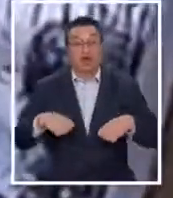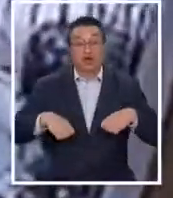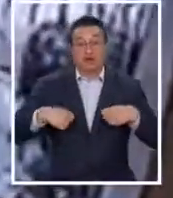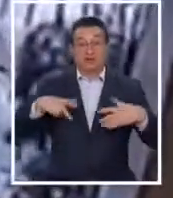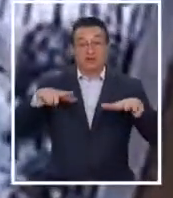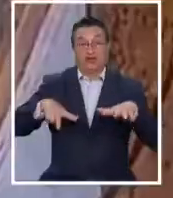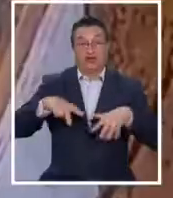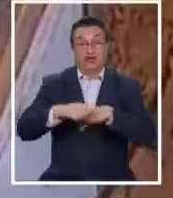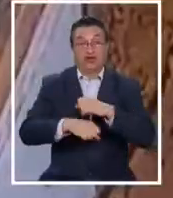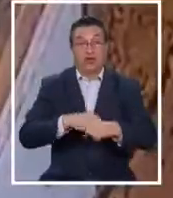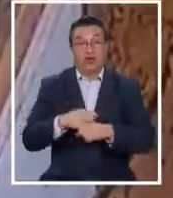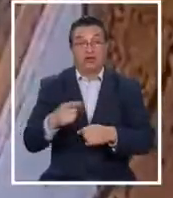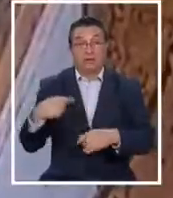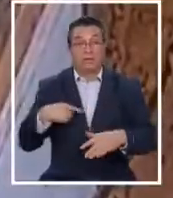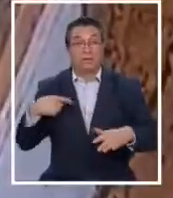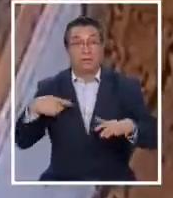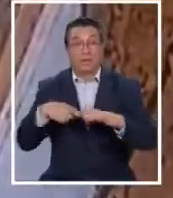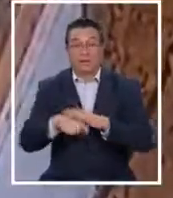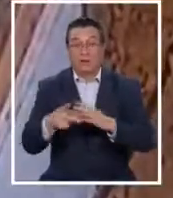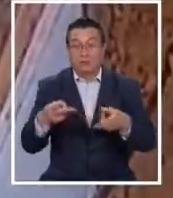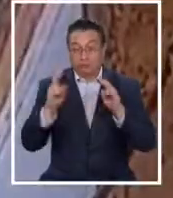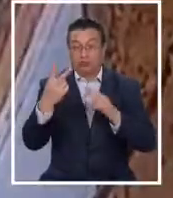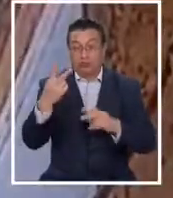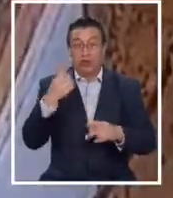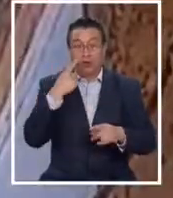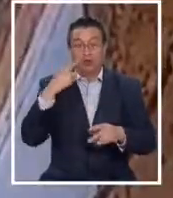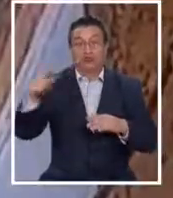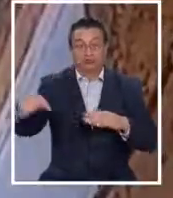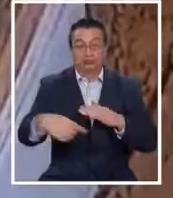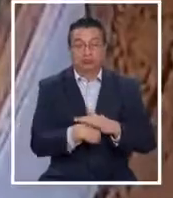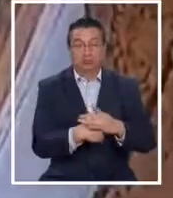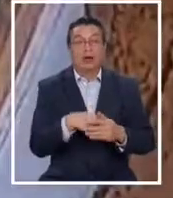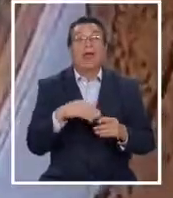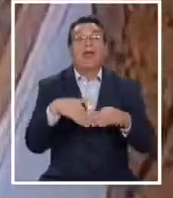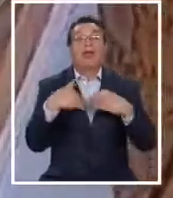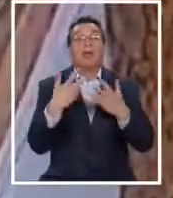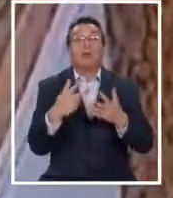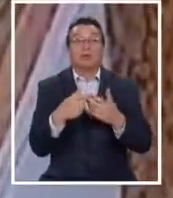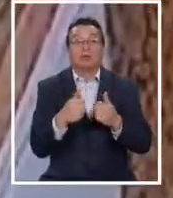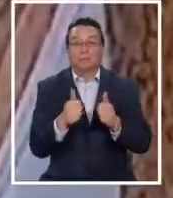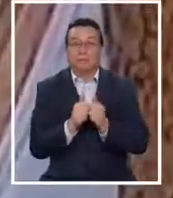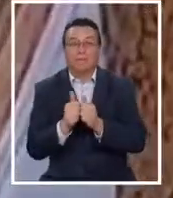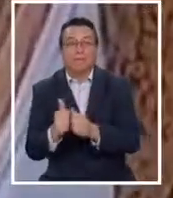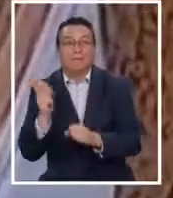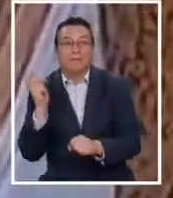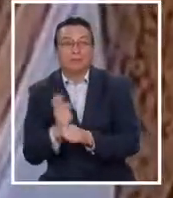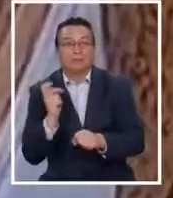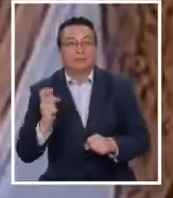solo 18 años permitió el ingreso a dos conocidos con quienes finalmente concretó el delito.